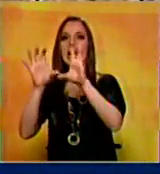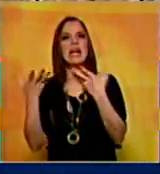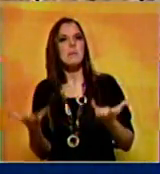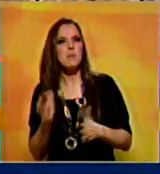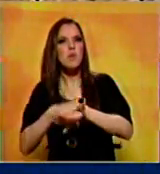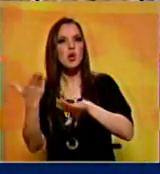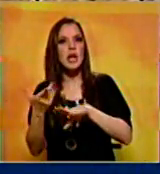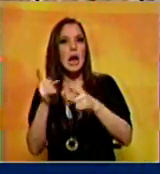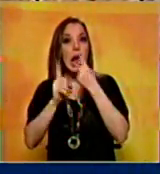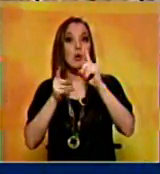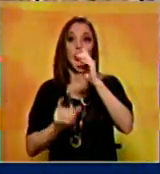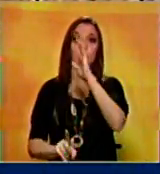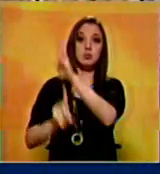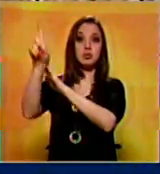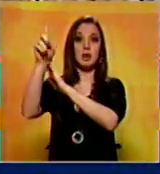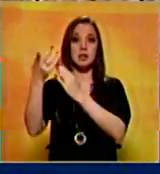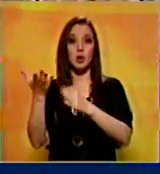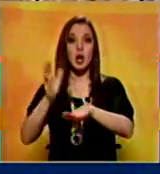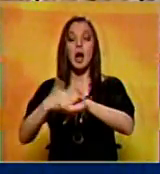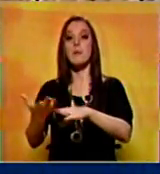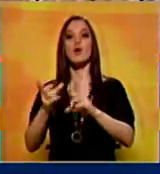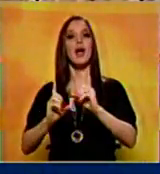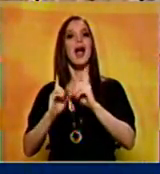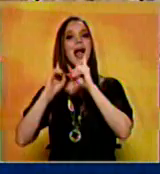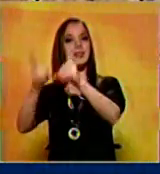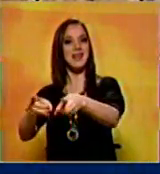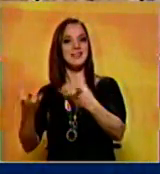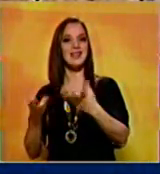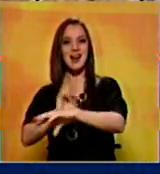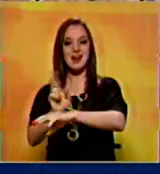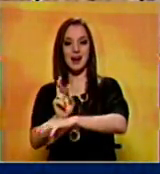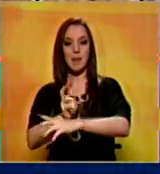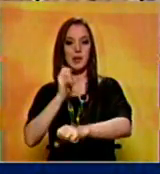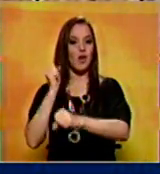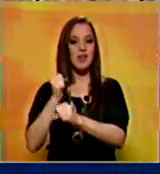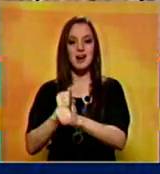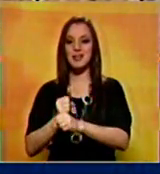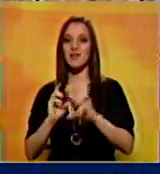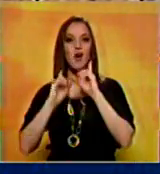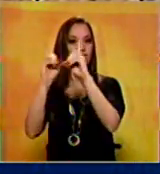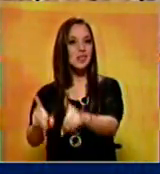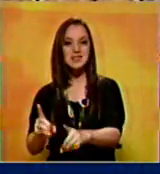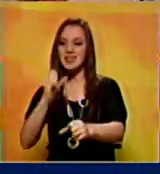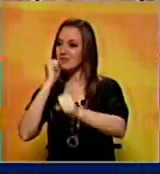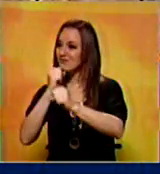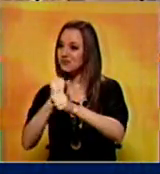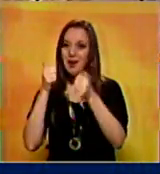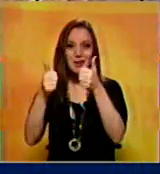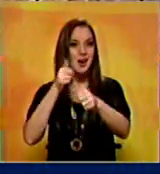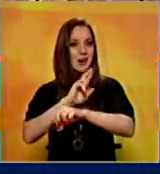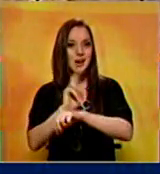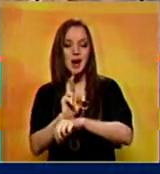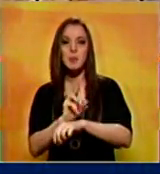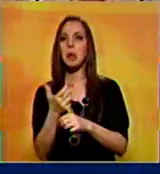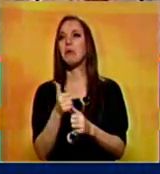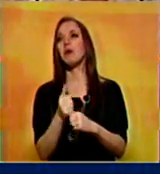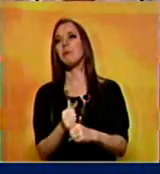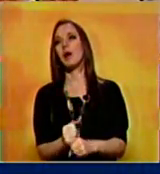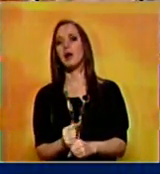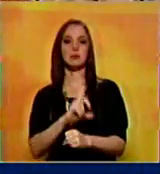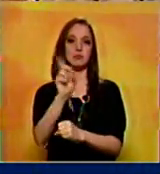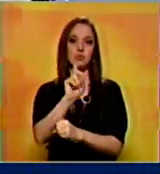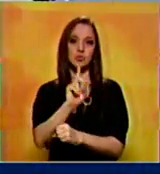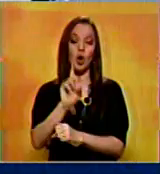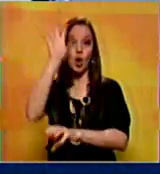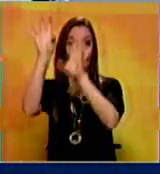y la rapidez con la que ejecutan esas decisiones. Y las comparaciones son